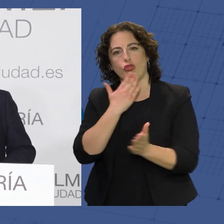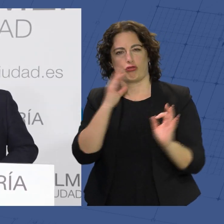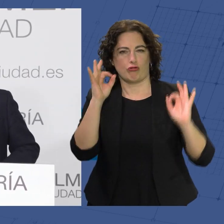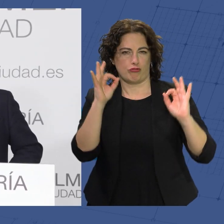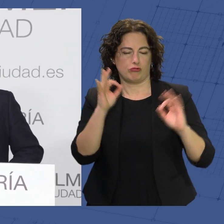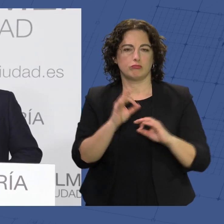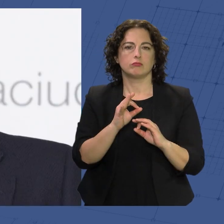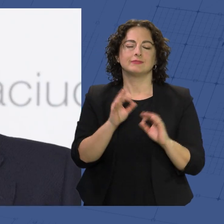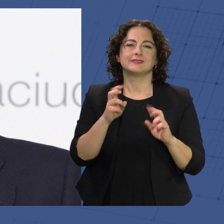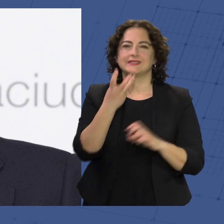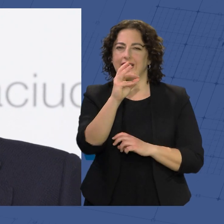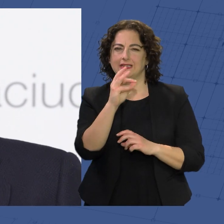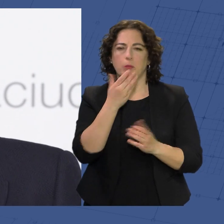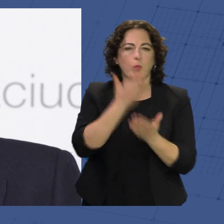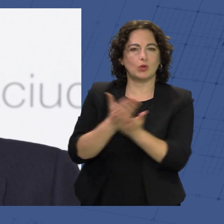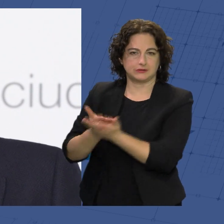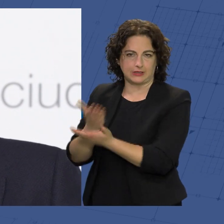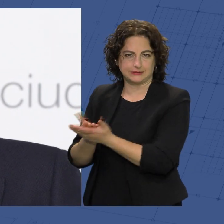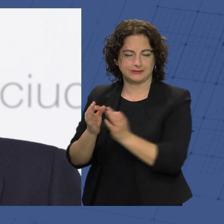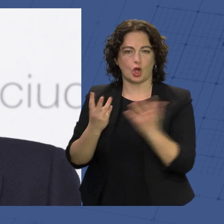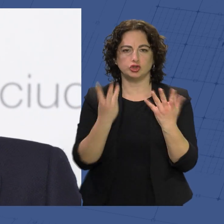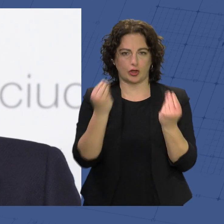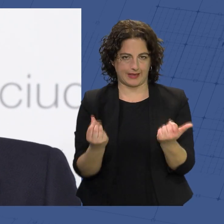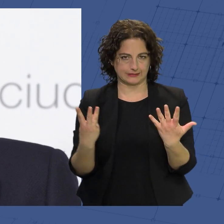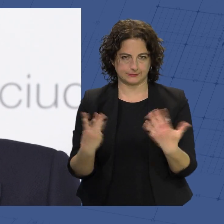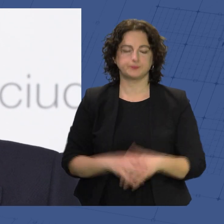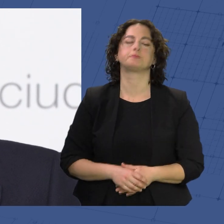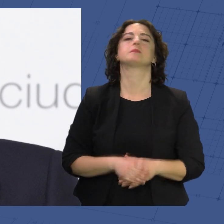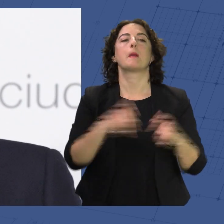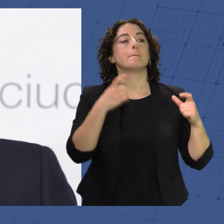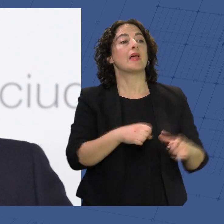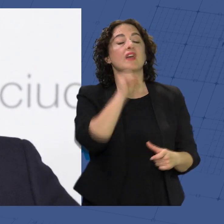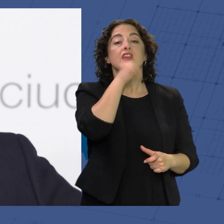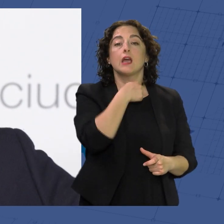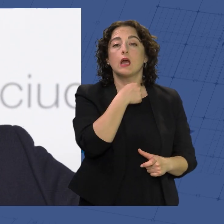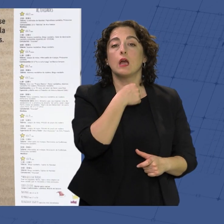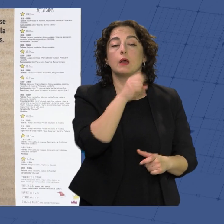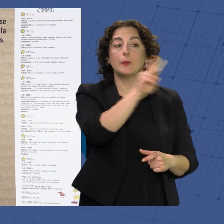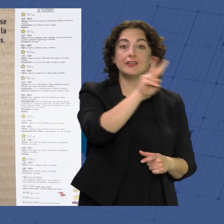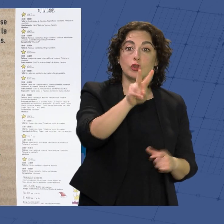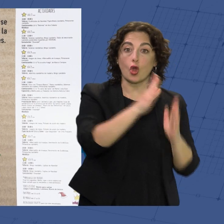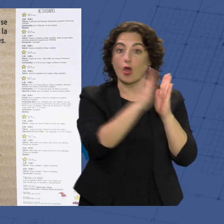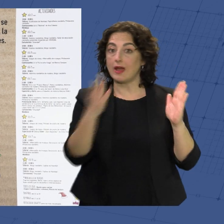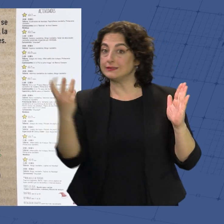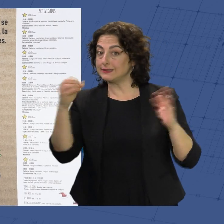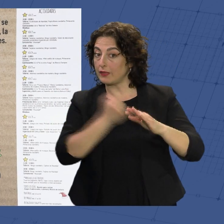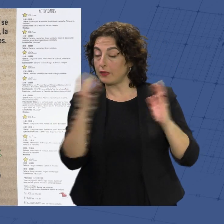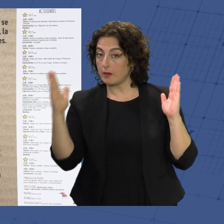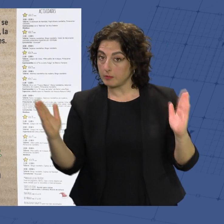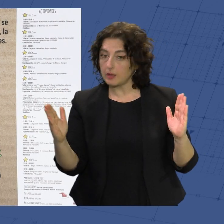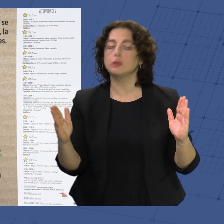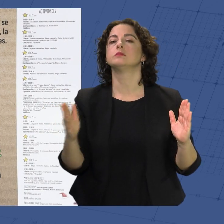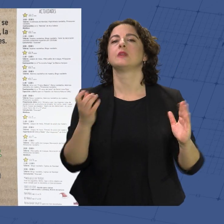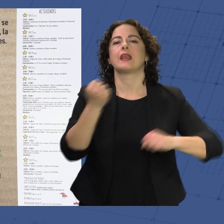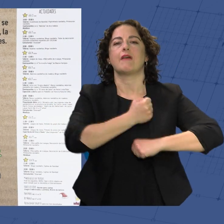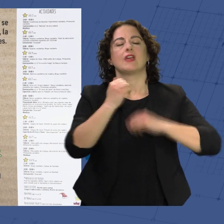con una treintena de propuestas durante ocho días. La Plaza Vieja contará del 22 al 30 de diciembre con una